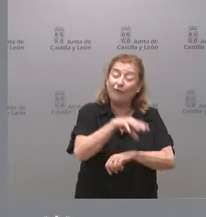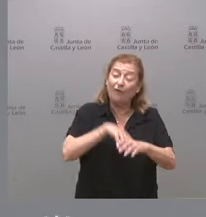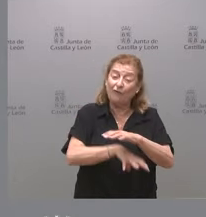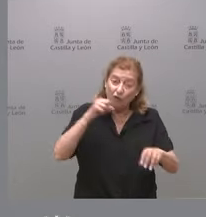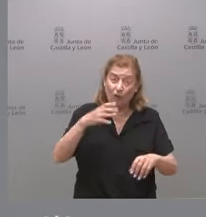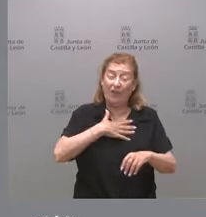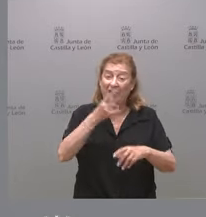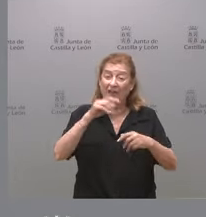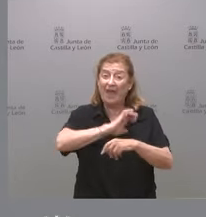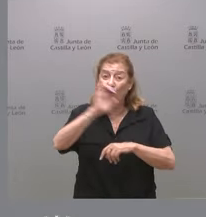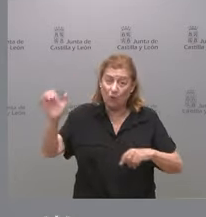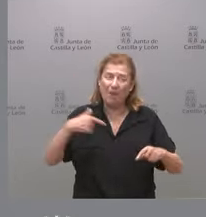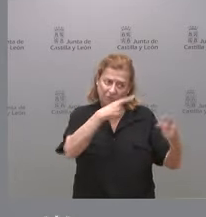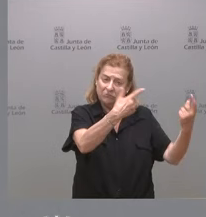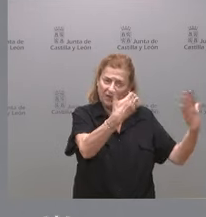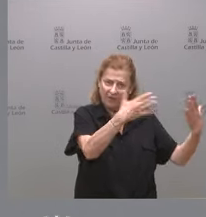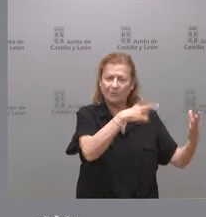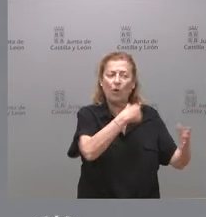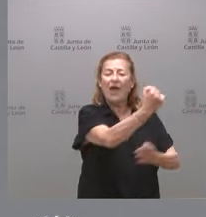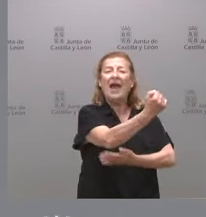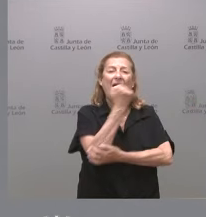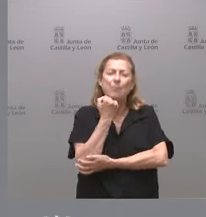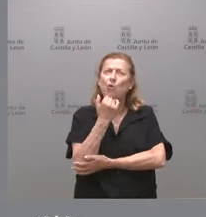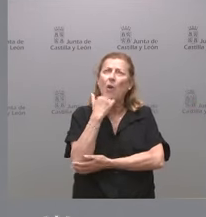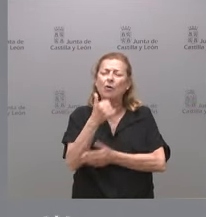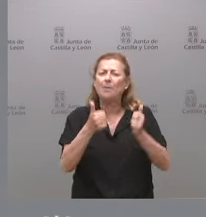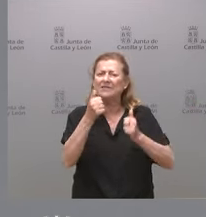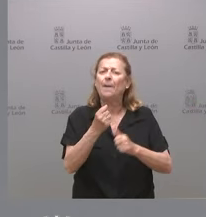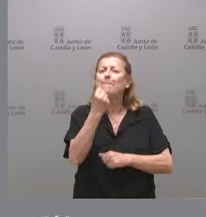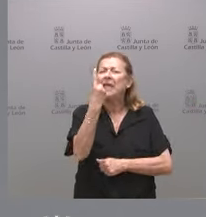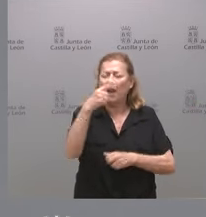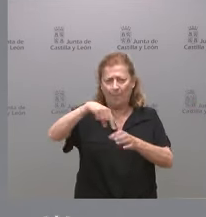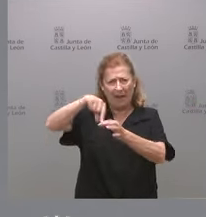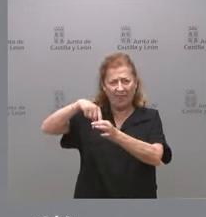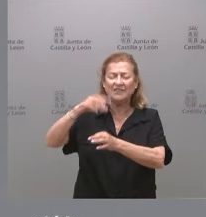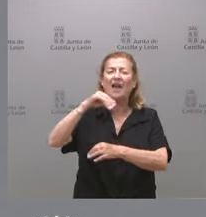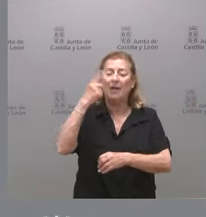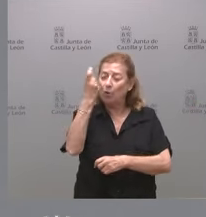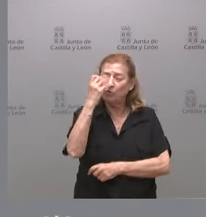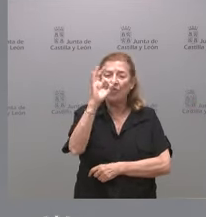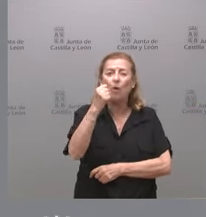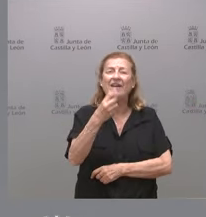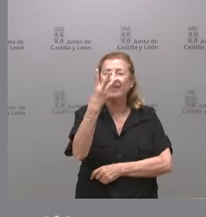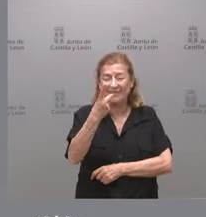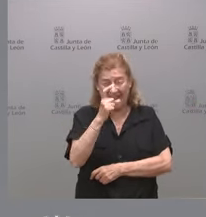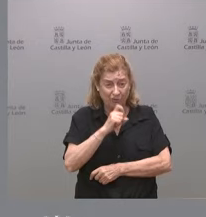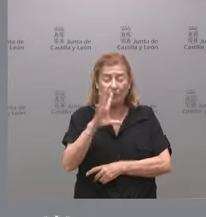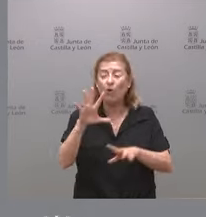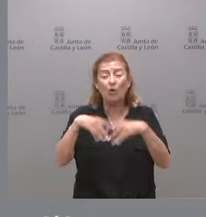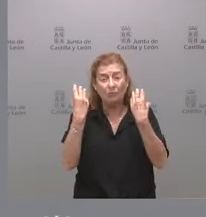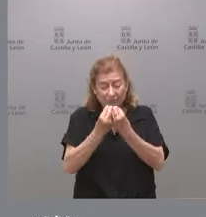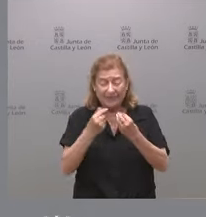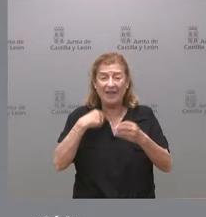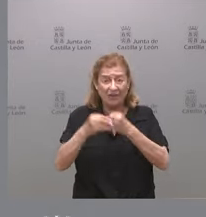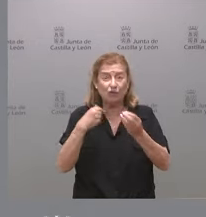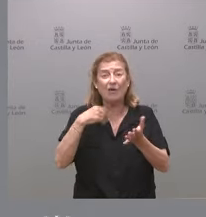agradecido supone el apoyo para algo más de mil plazas de alumnos de cero a tres años, pero que el conjunto de las plazas que hemos llevado a